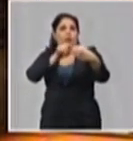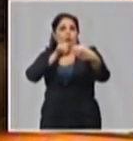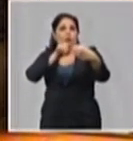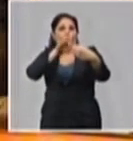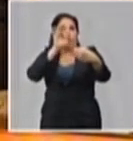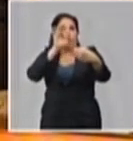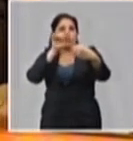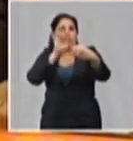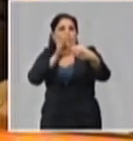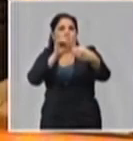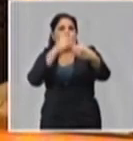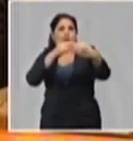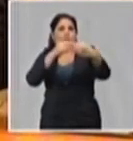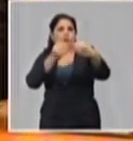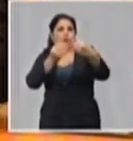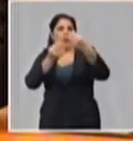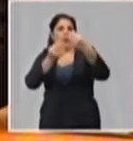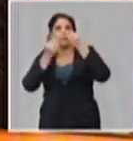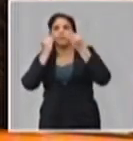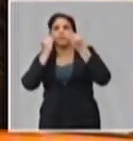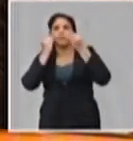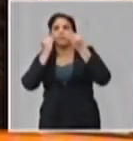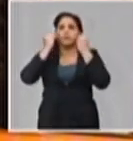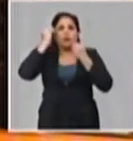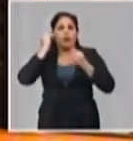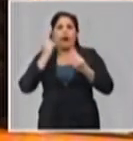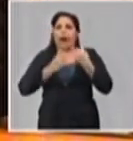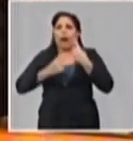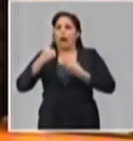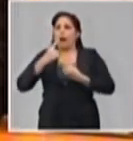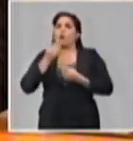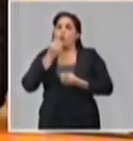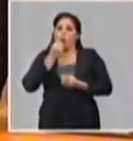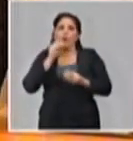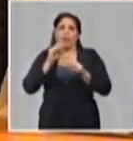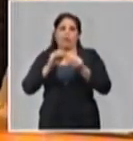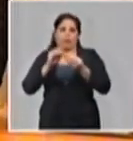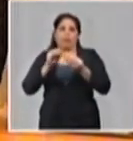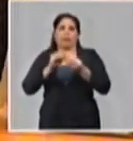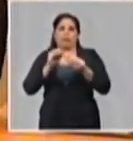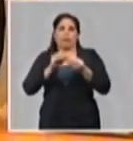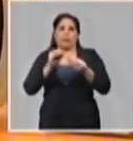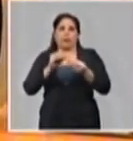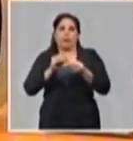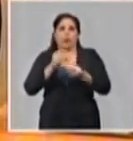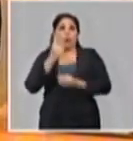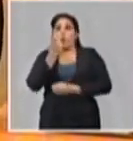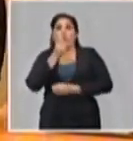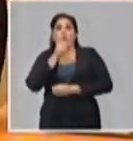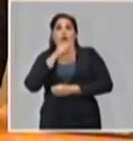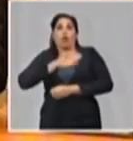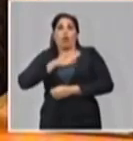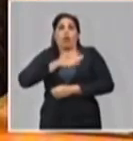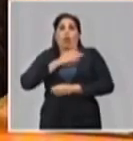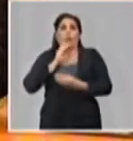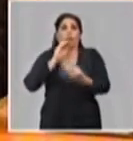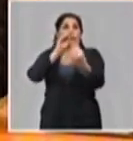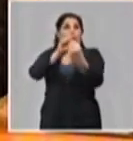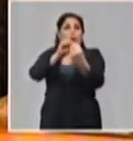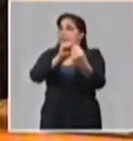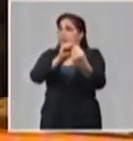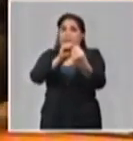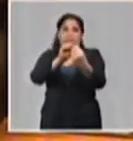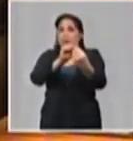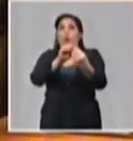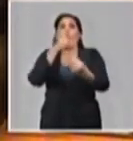objetos, después se lleven las manos a la boca, a la nariz, a los ojos, es otra vida. Por lo tanto, no es solo por la tos, no es solo por los restos medios,